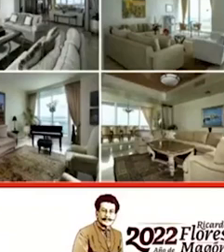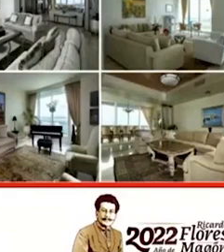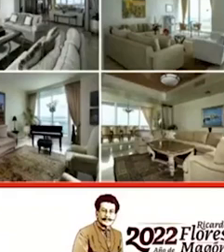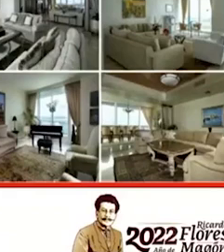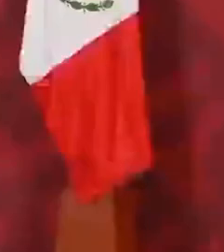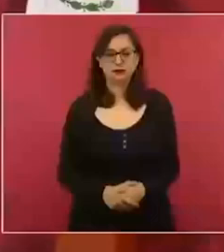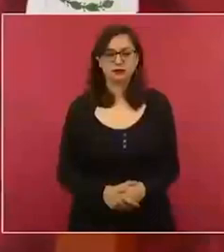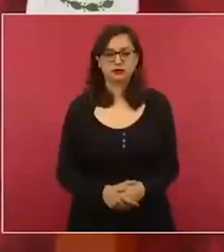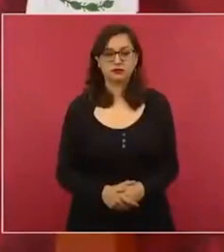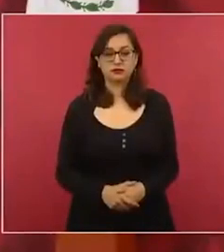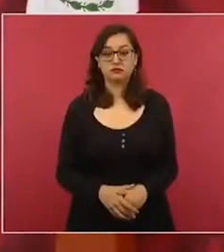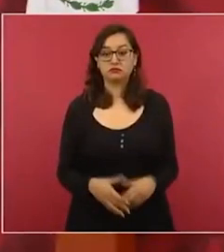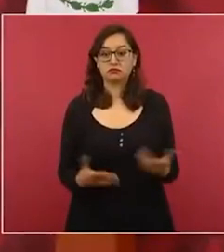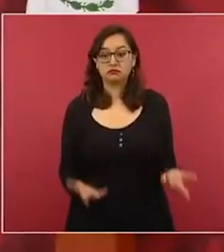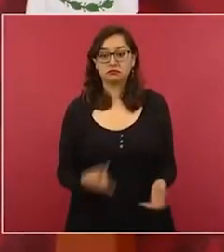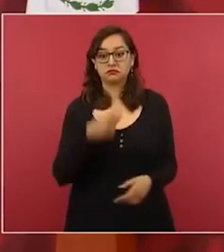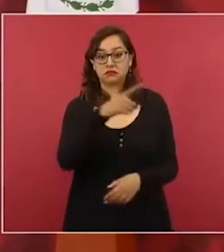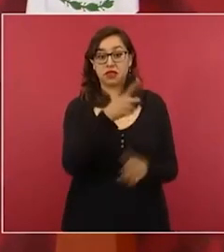aprovechar la oferta